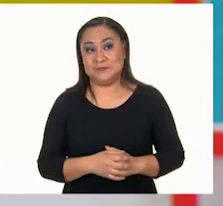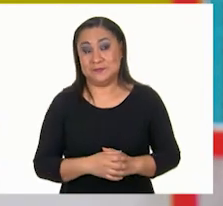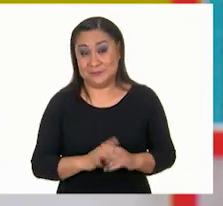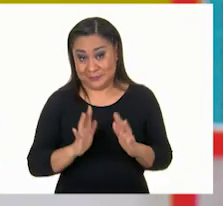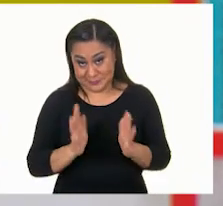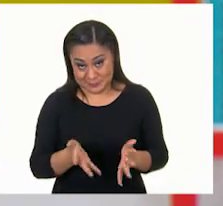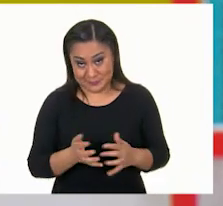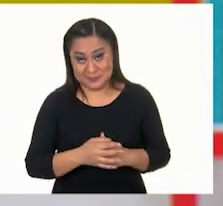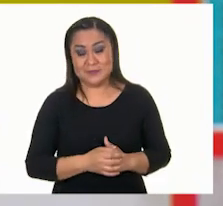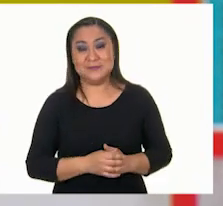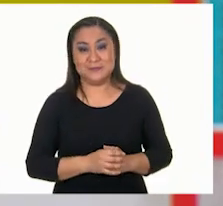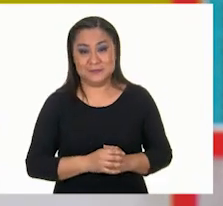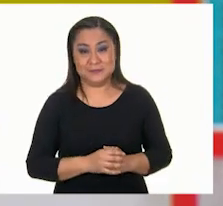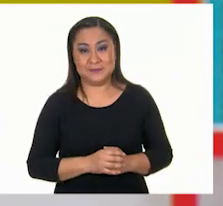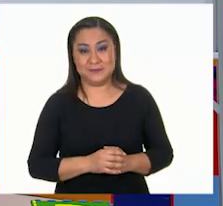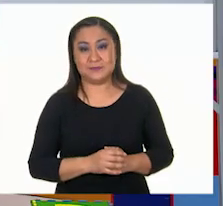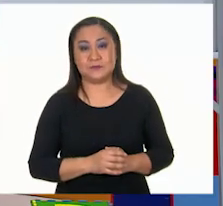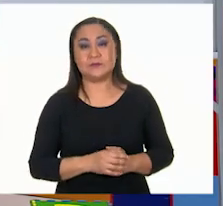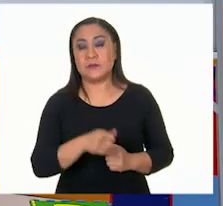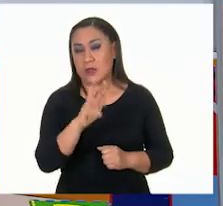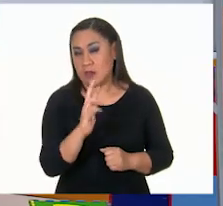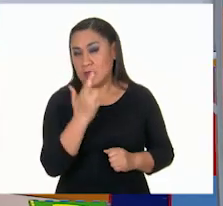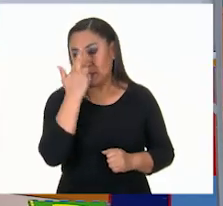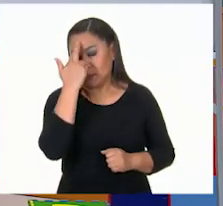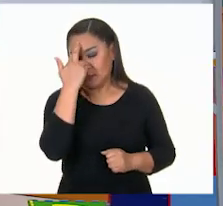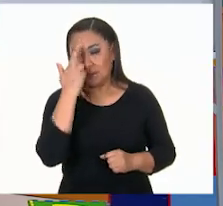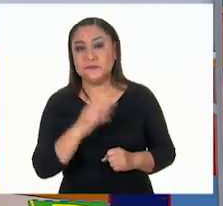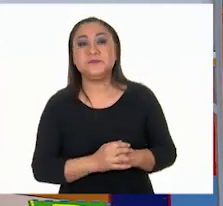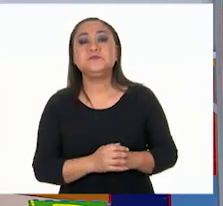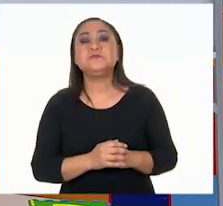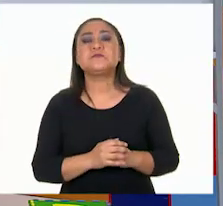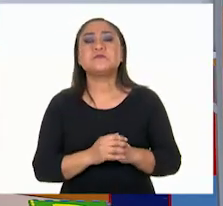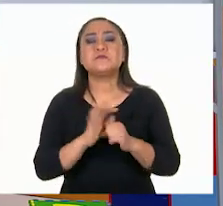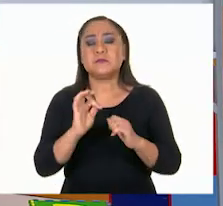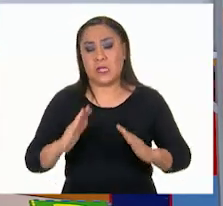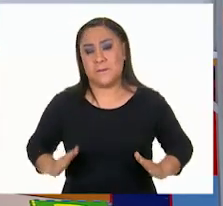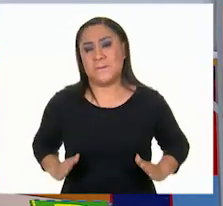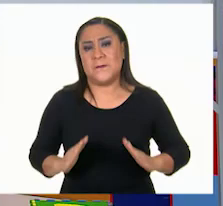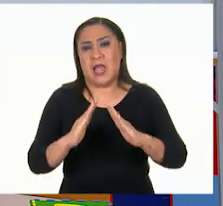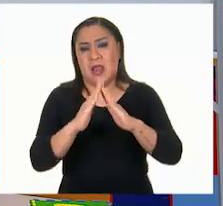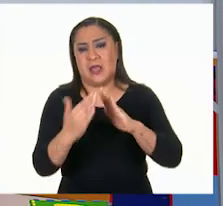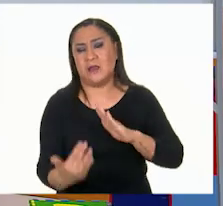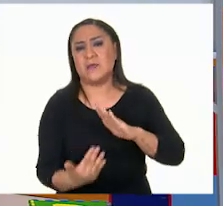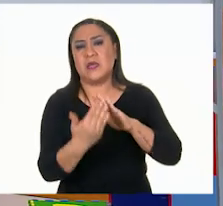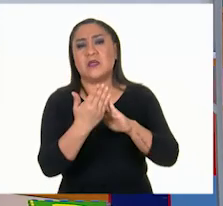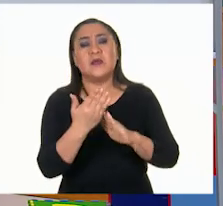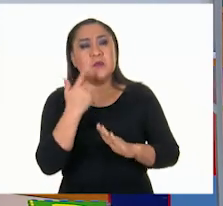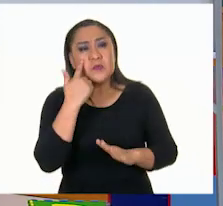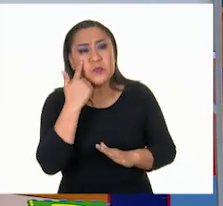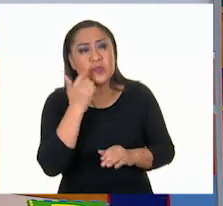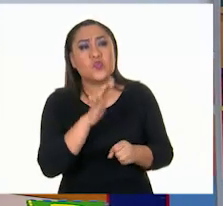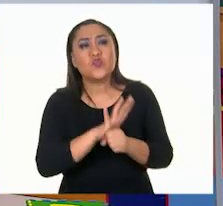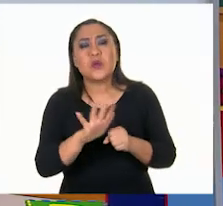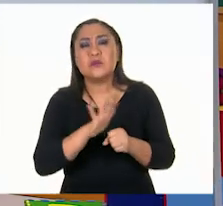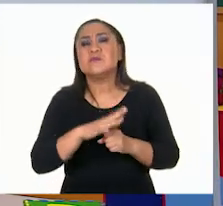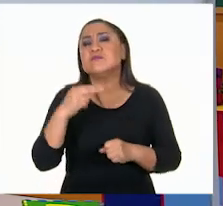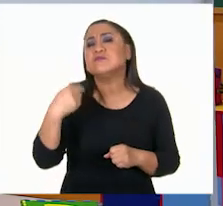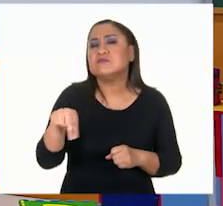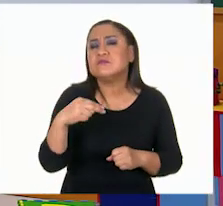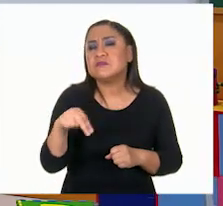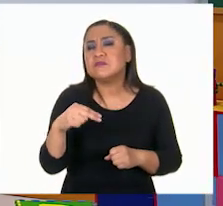Muy bien. Aquí está. Quedamos que la pirámide se nombra por la base. Y nuevamente tengo que escribir